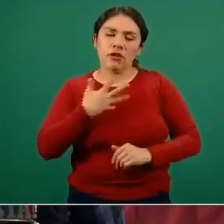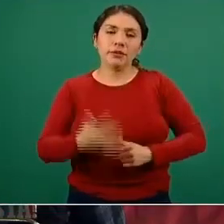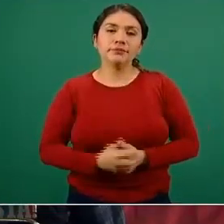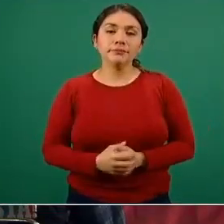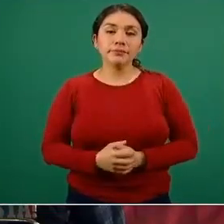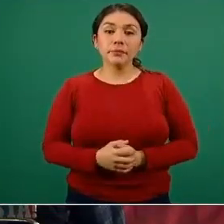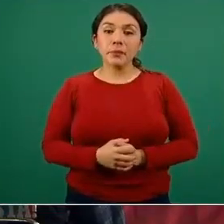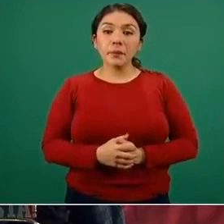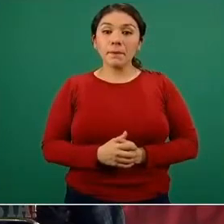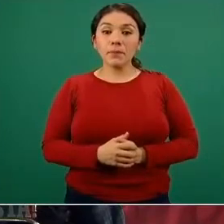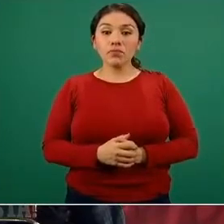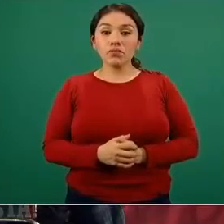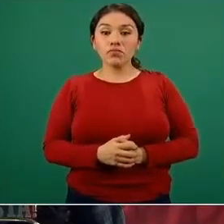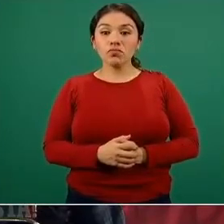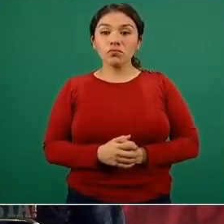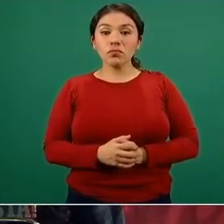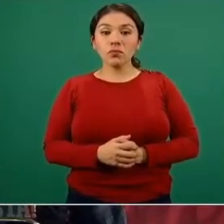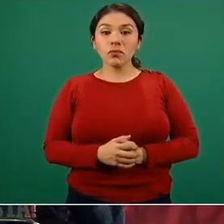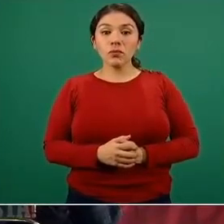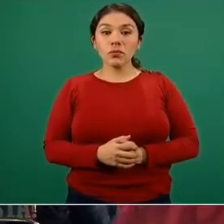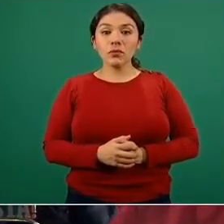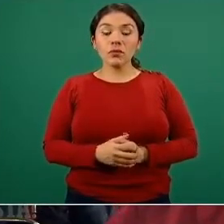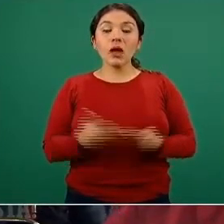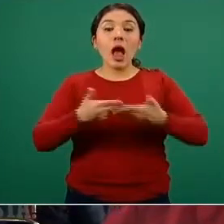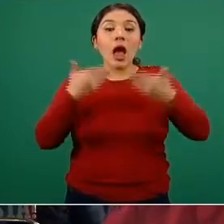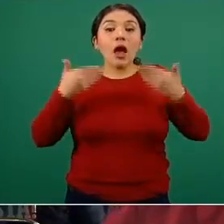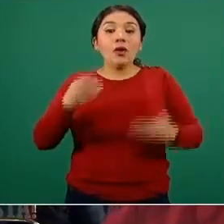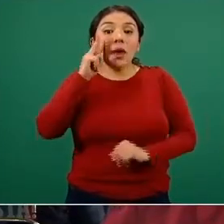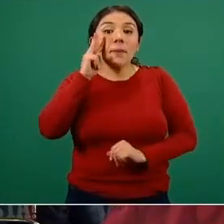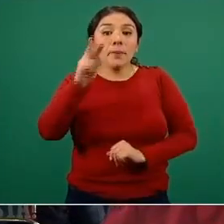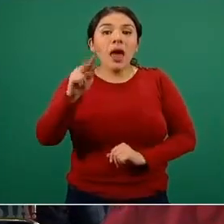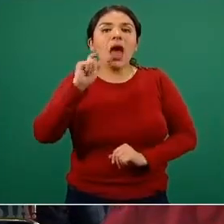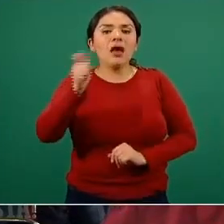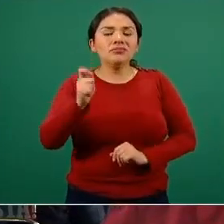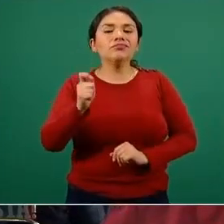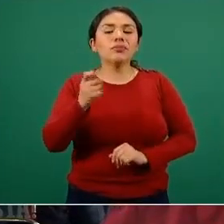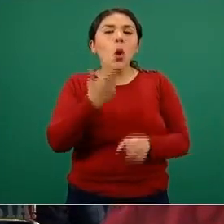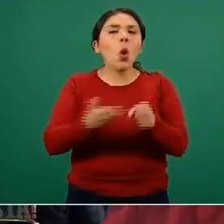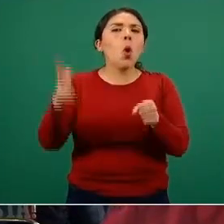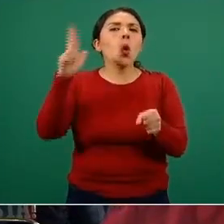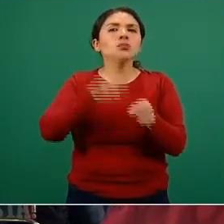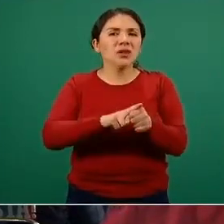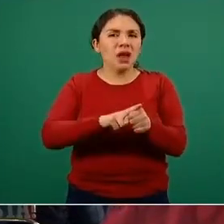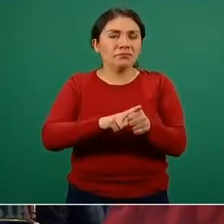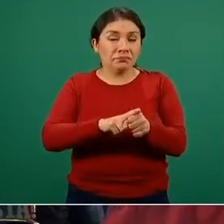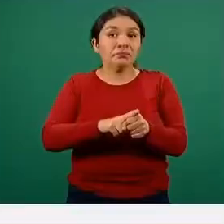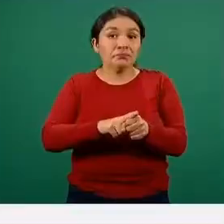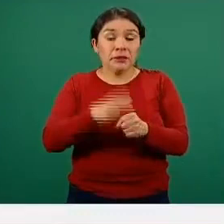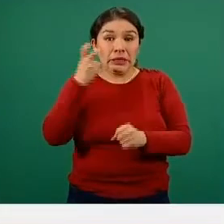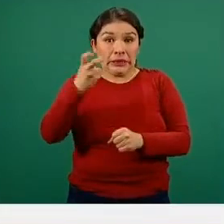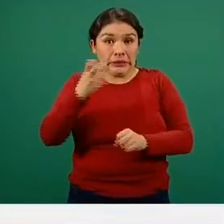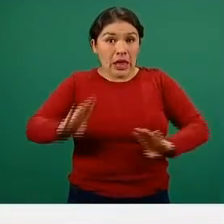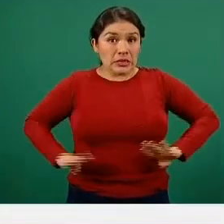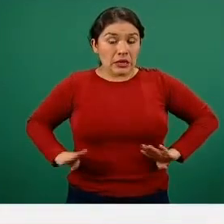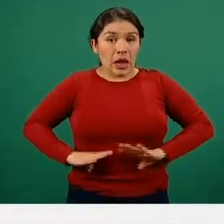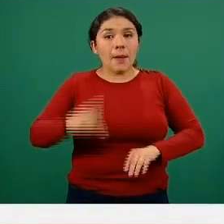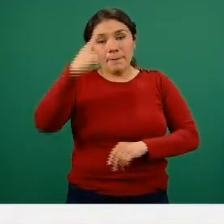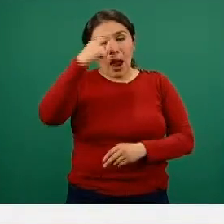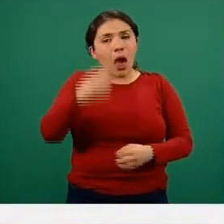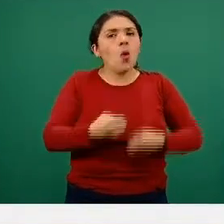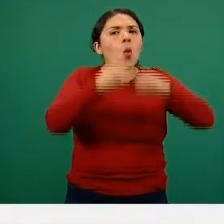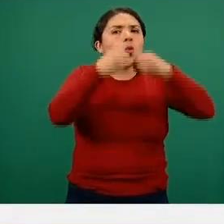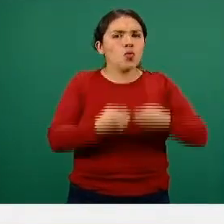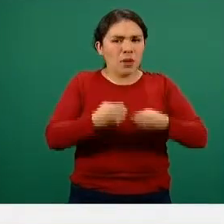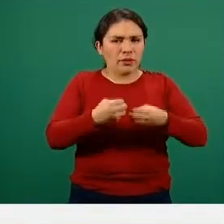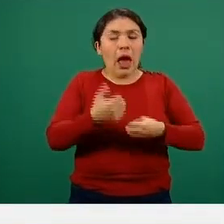diapositiva. Nos enfocamos ahora en la capacidad hospitalaria, en este caso para efectos en la ocupación,